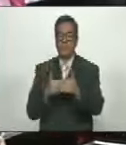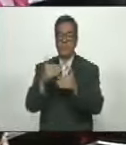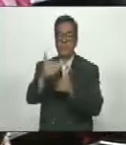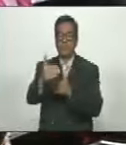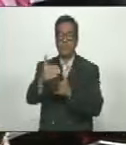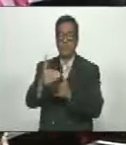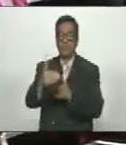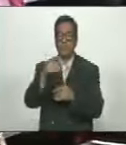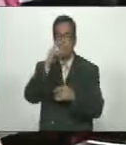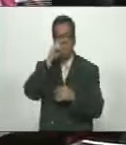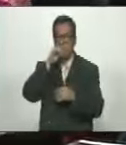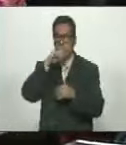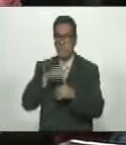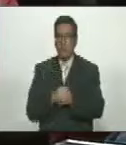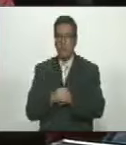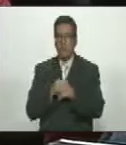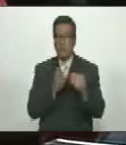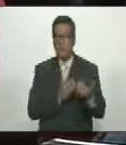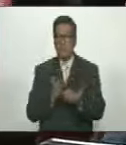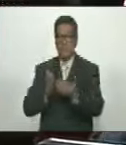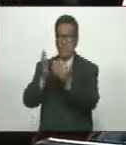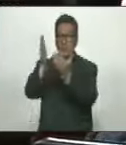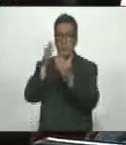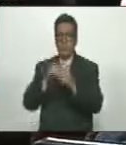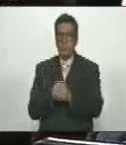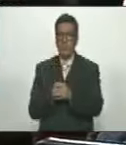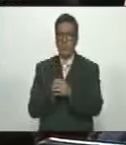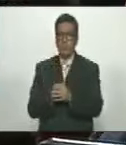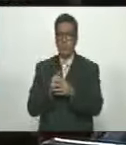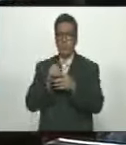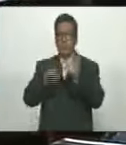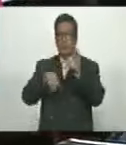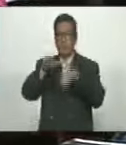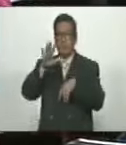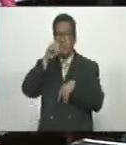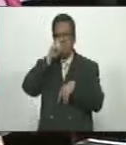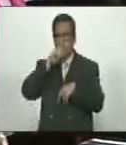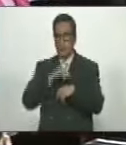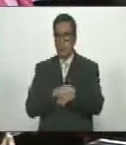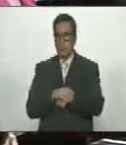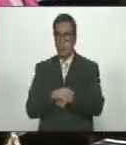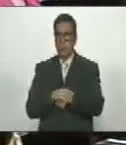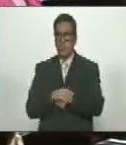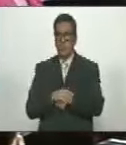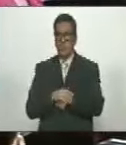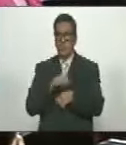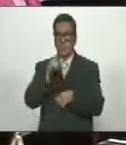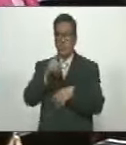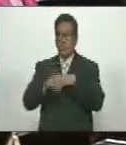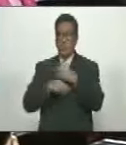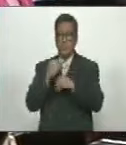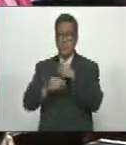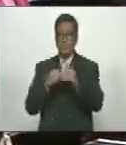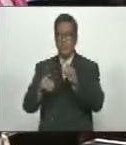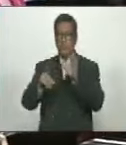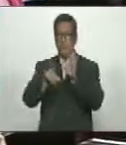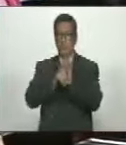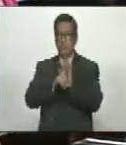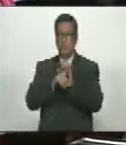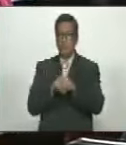de los años de servicio que son 15 años que cumpliendo la ley